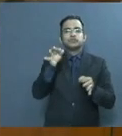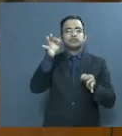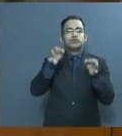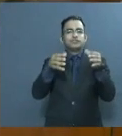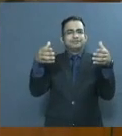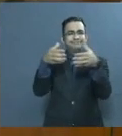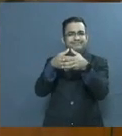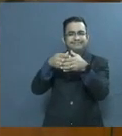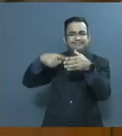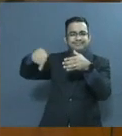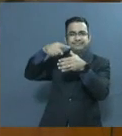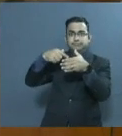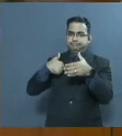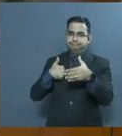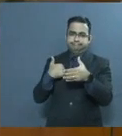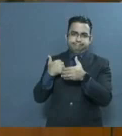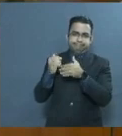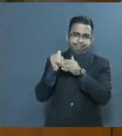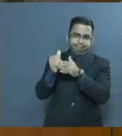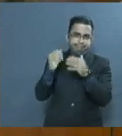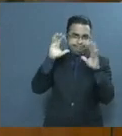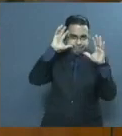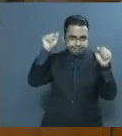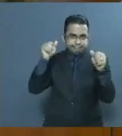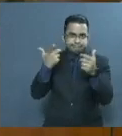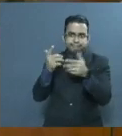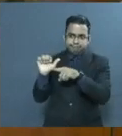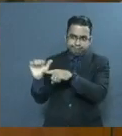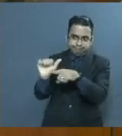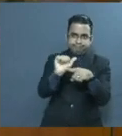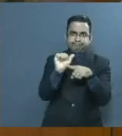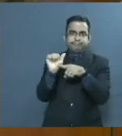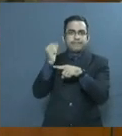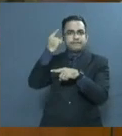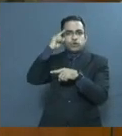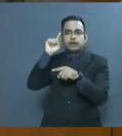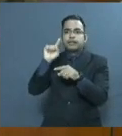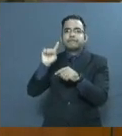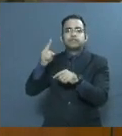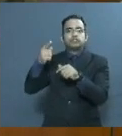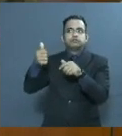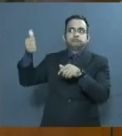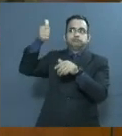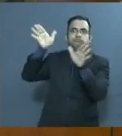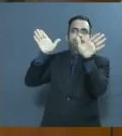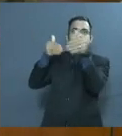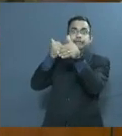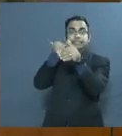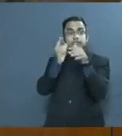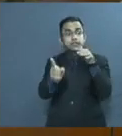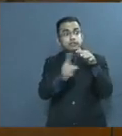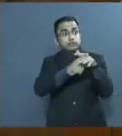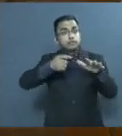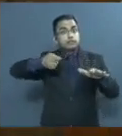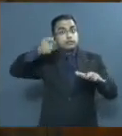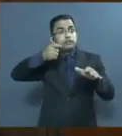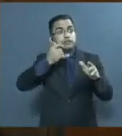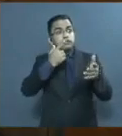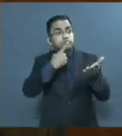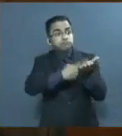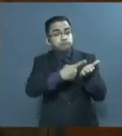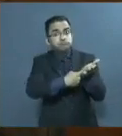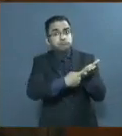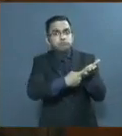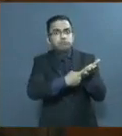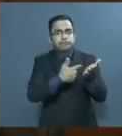jueces, la cual presido, para aumentar la capacidad de solución de la Primera Sala en casos de jurisprudencia constante o